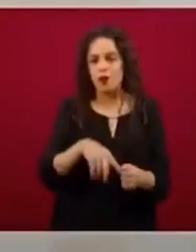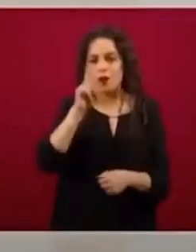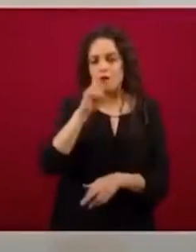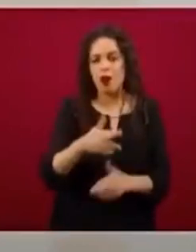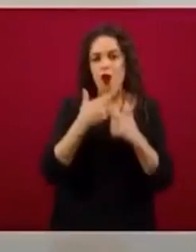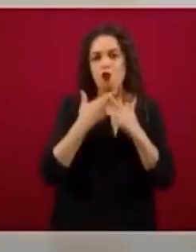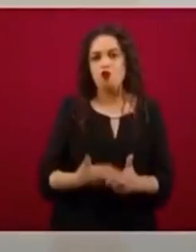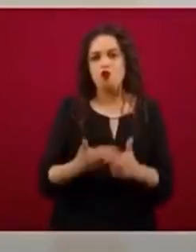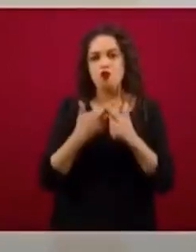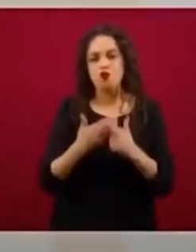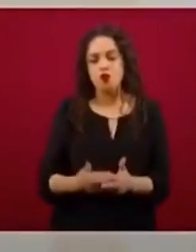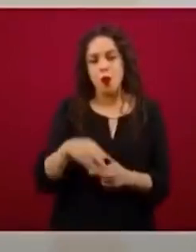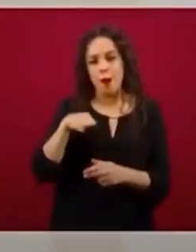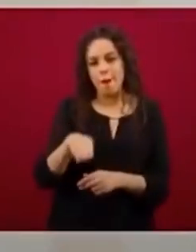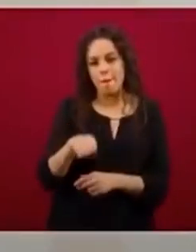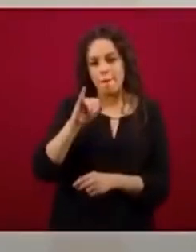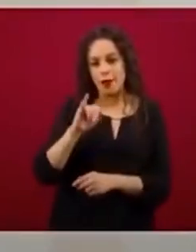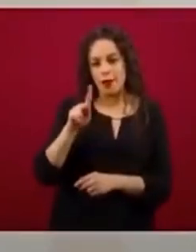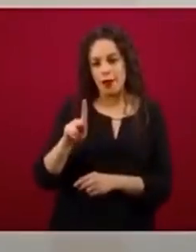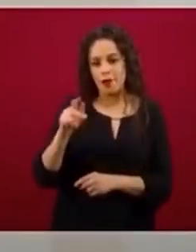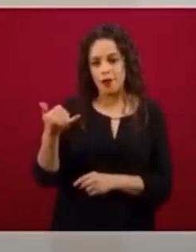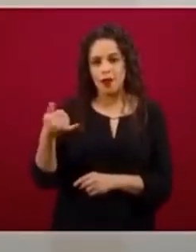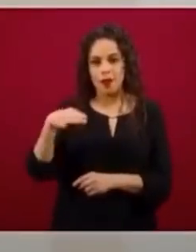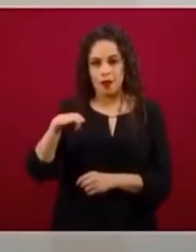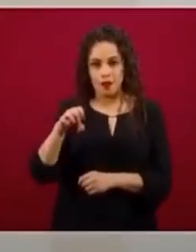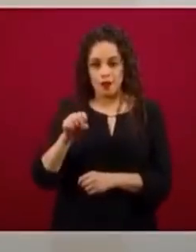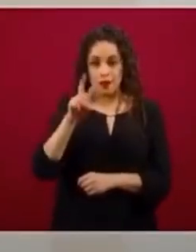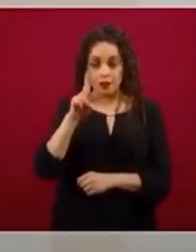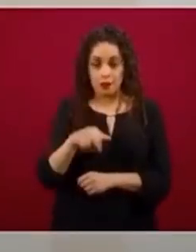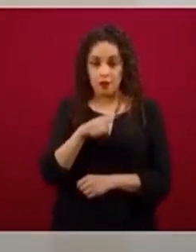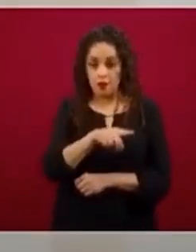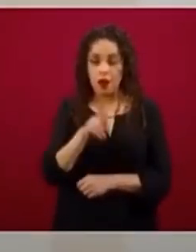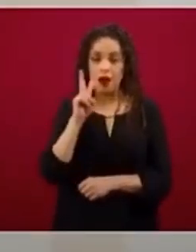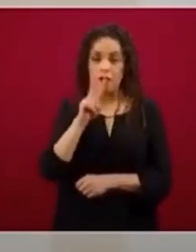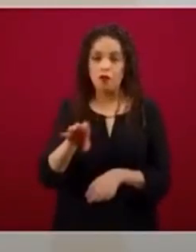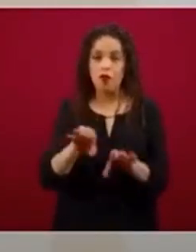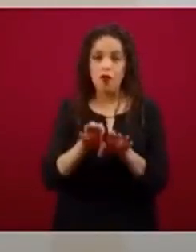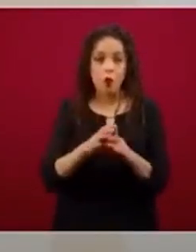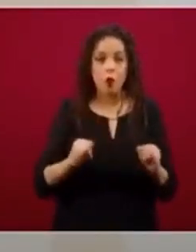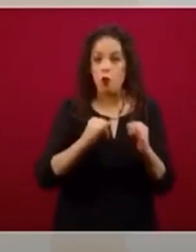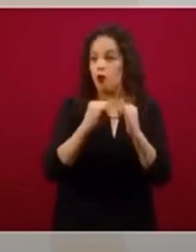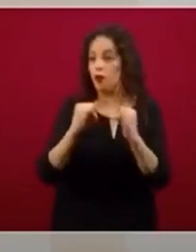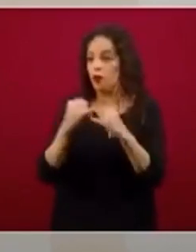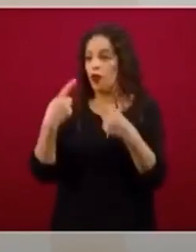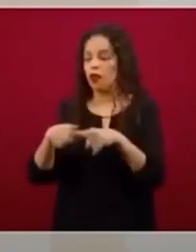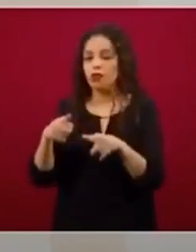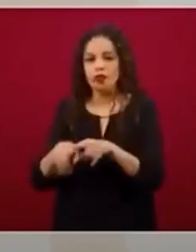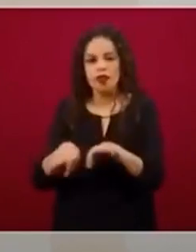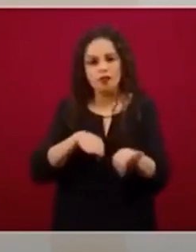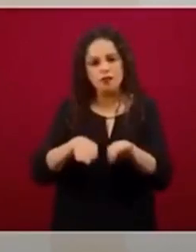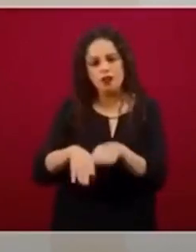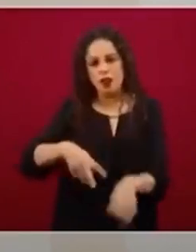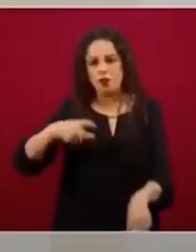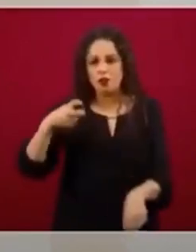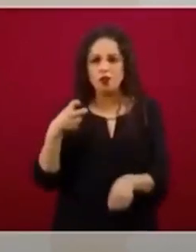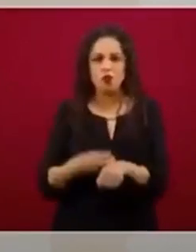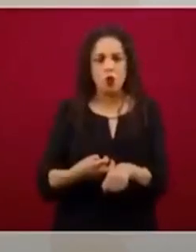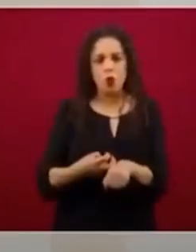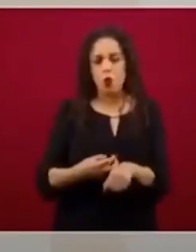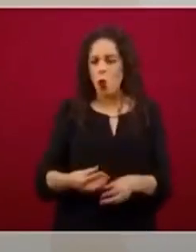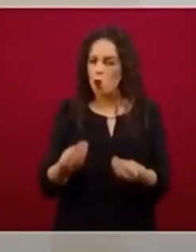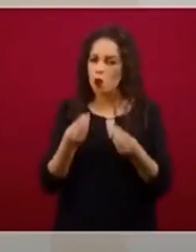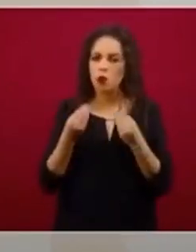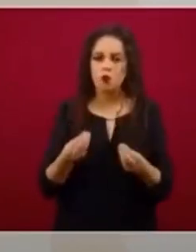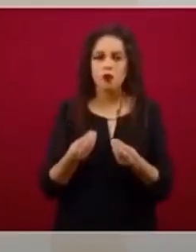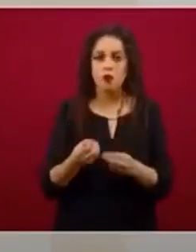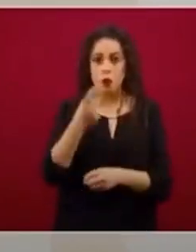MIPIMES y cómo es un esfuerzo que hacemos interinstitucional muy fuerte y que no solamente –y eso es